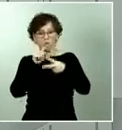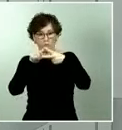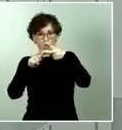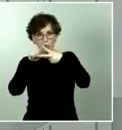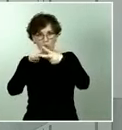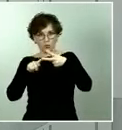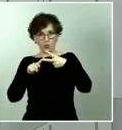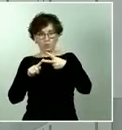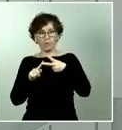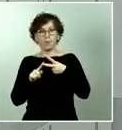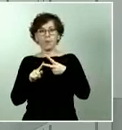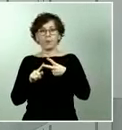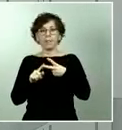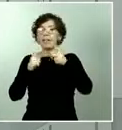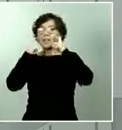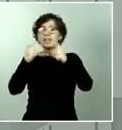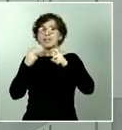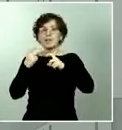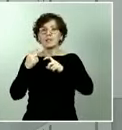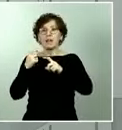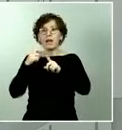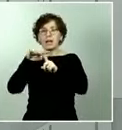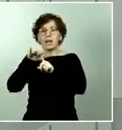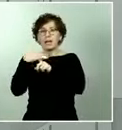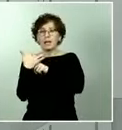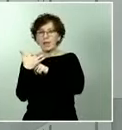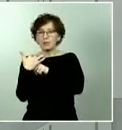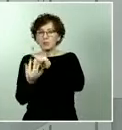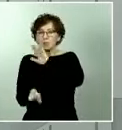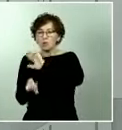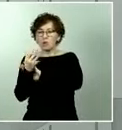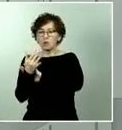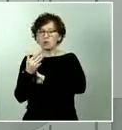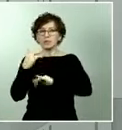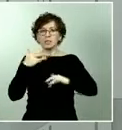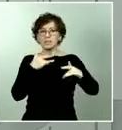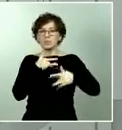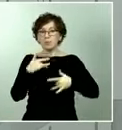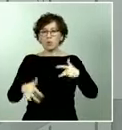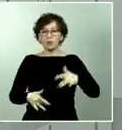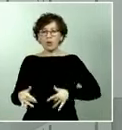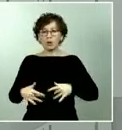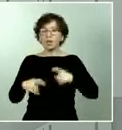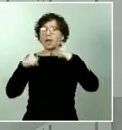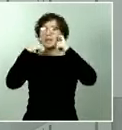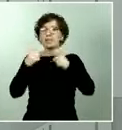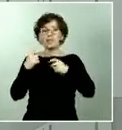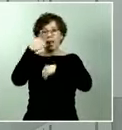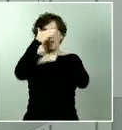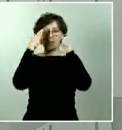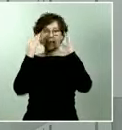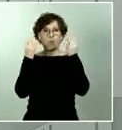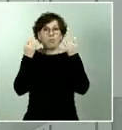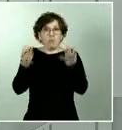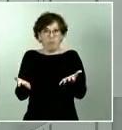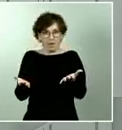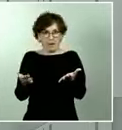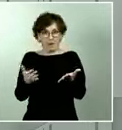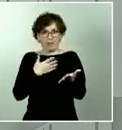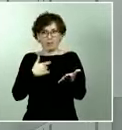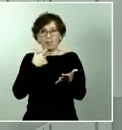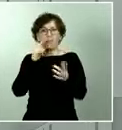temprana de aquellas personas con sintomatología que puedan ser compatibles con